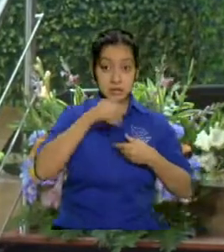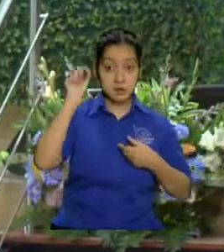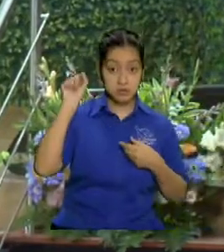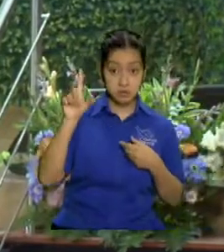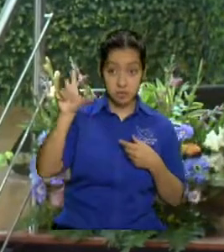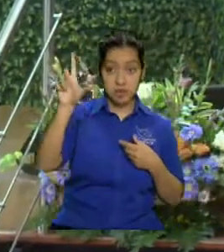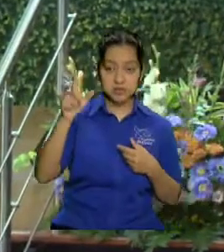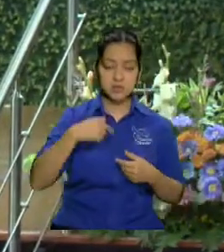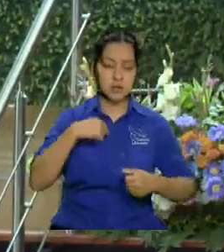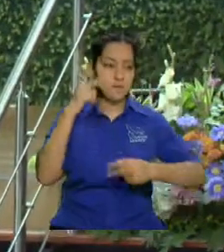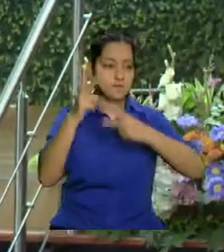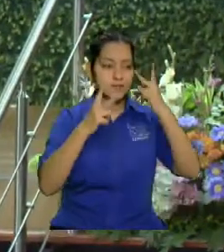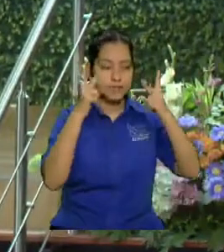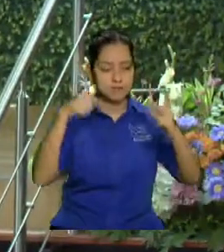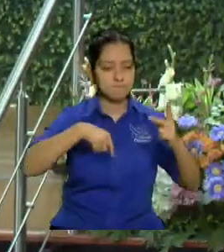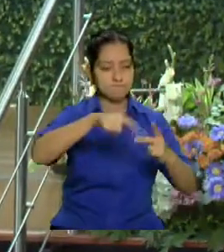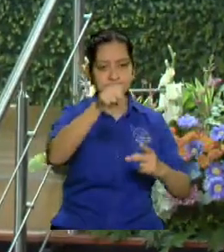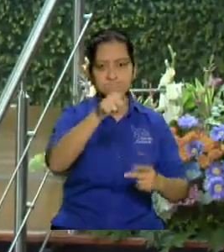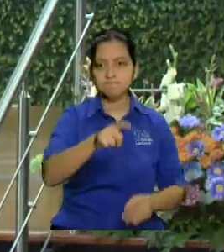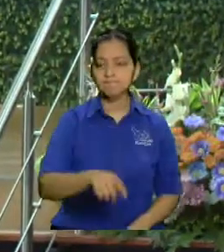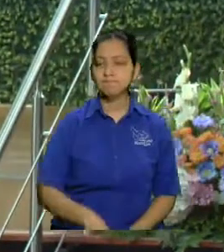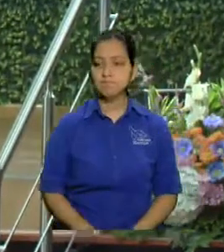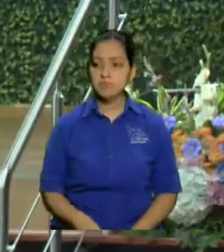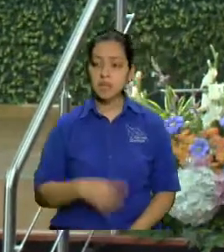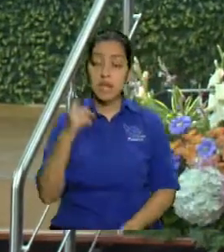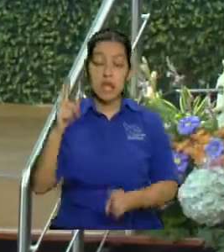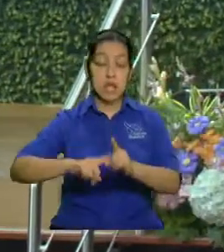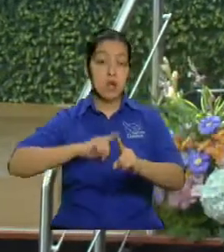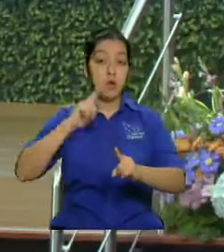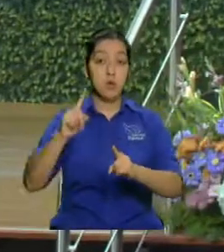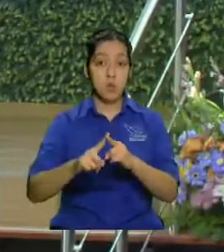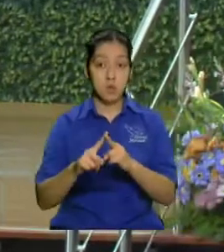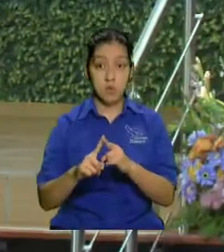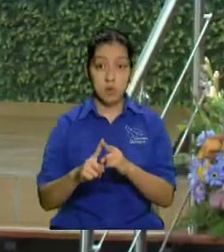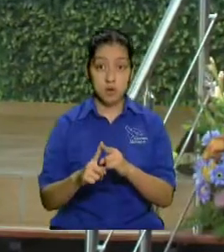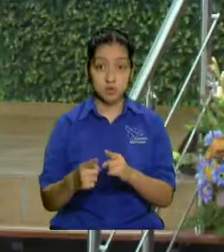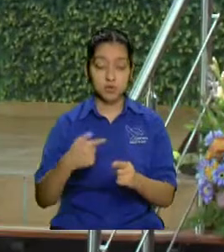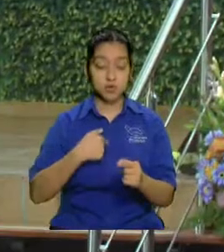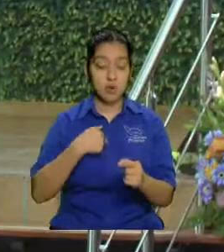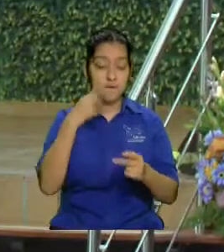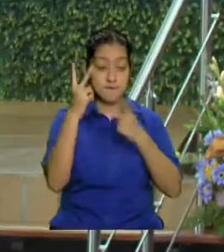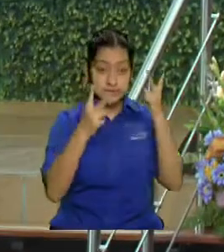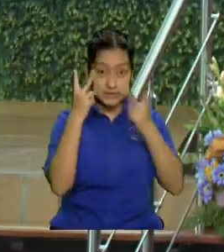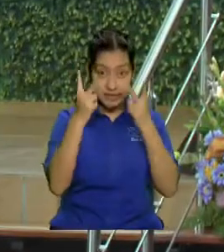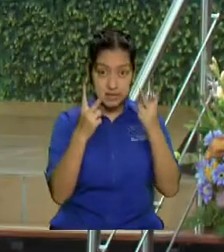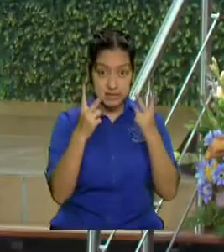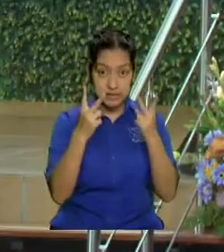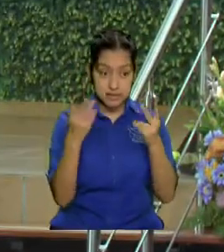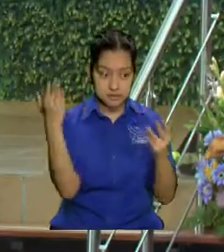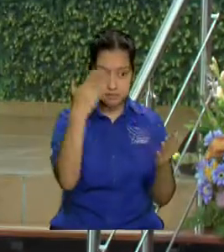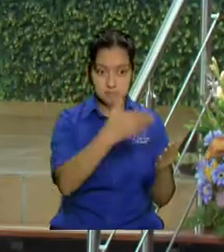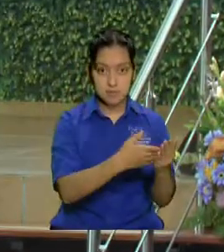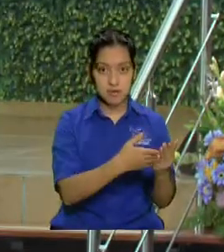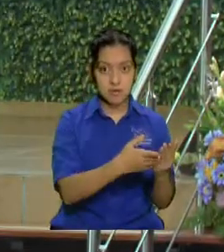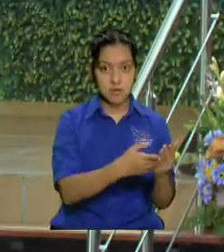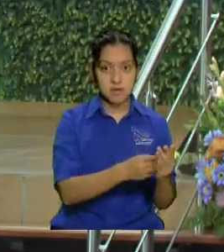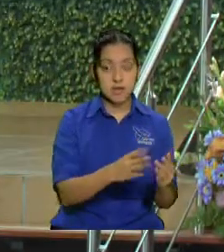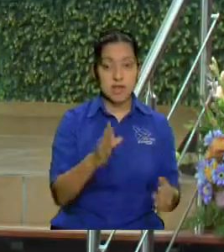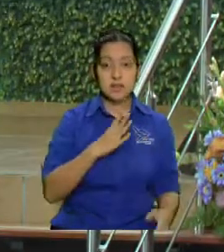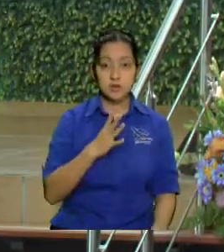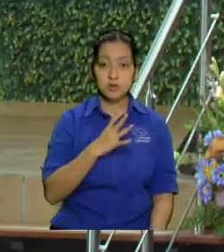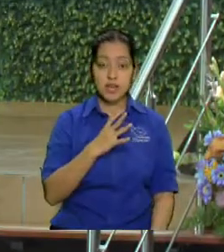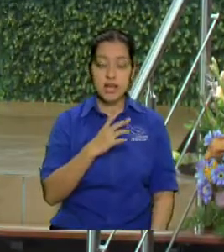visitar a fulano y entonces que cuando cuando lo llegué a visitar él tiene una